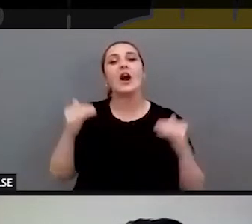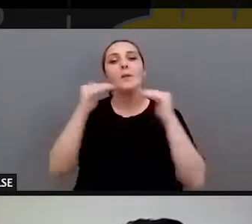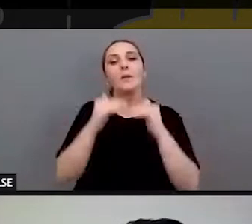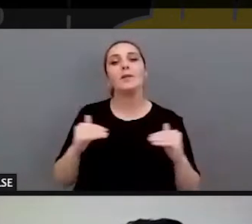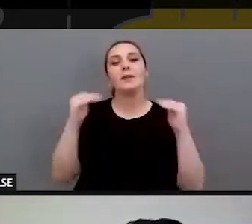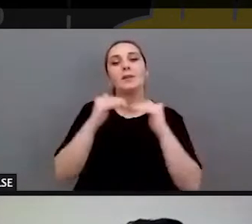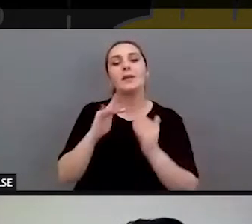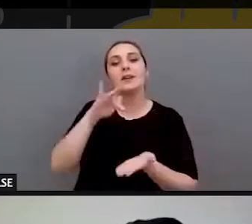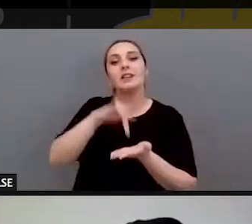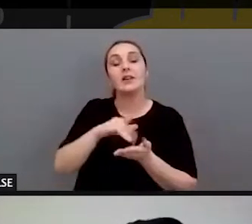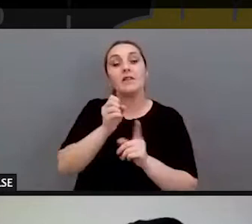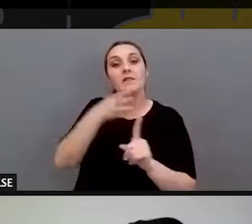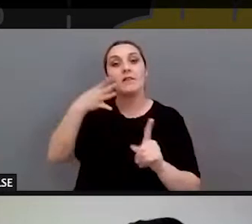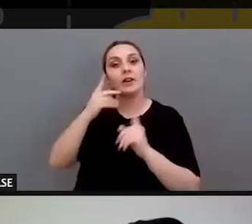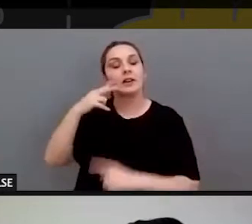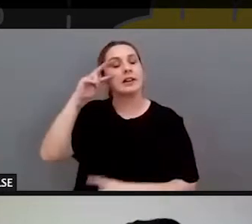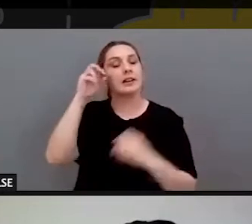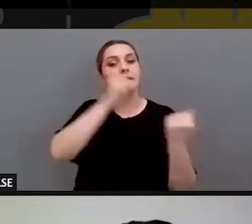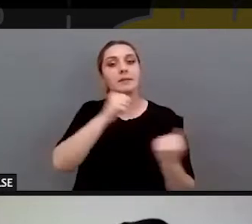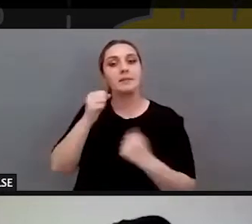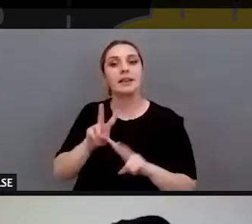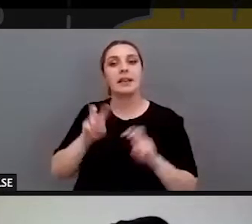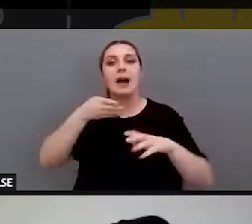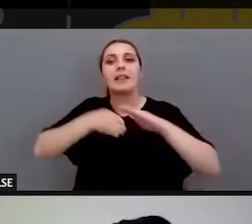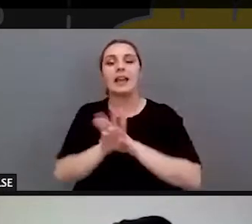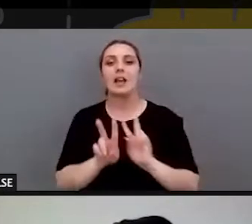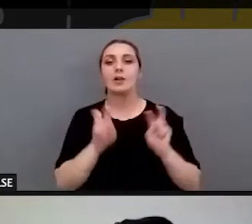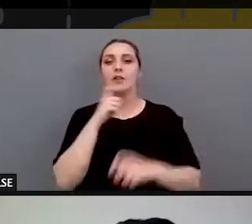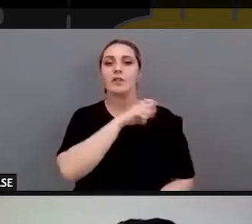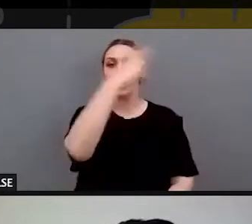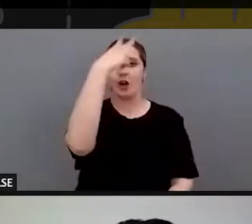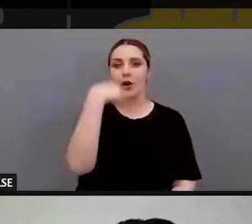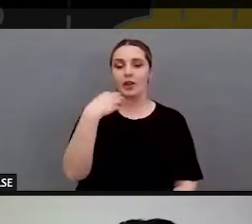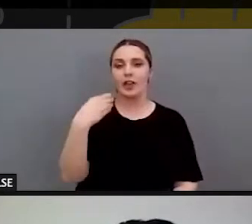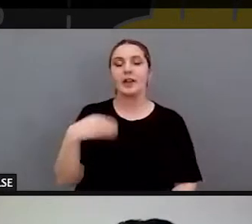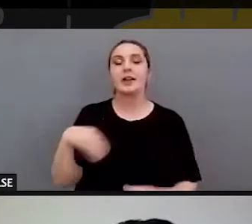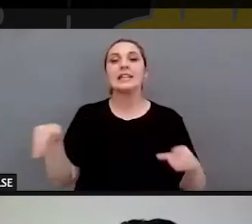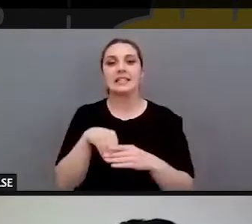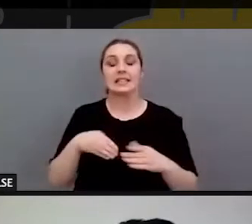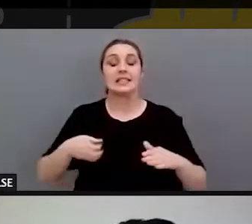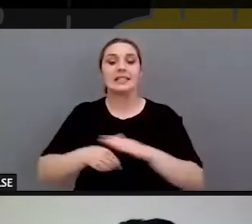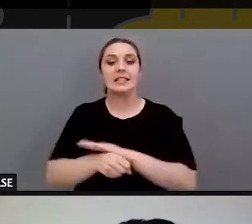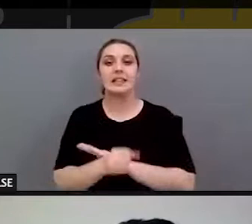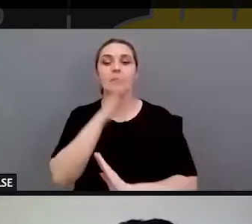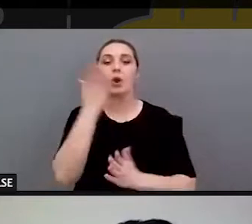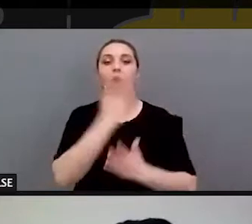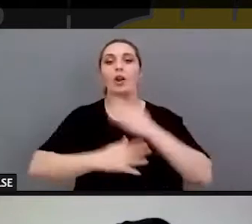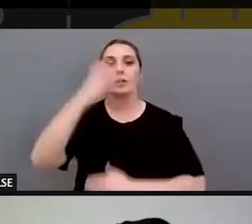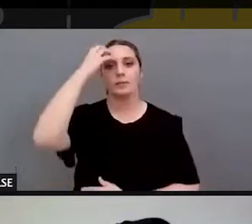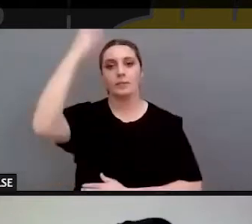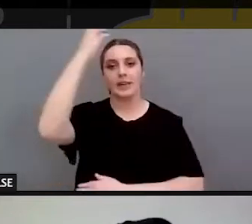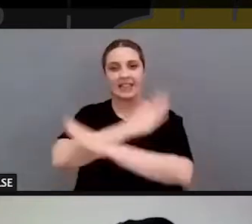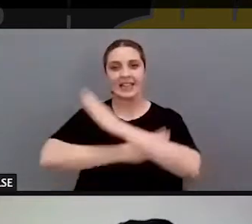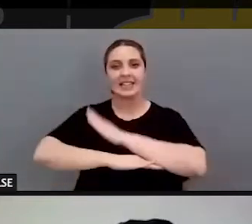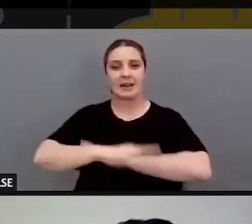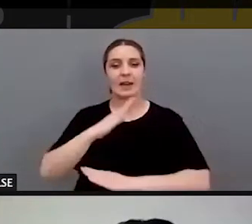esta cita del Foro de Expertos en Accesibilidad e Innovación de Fundación Once de Inserta, que realiza en colaboración del Real Patronato sobre Discapacidad